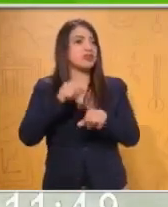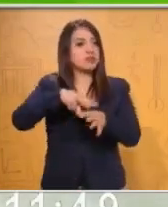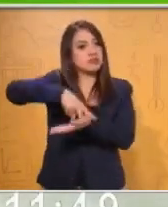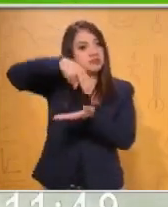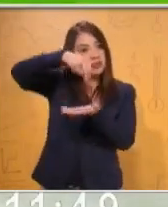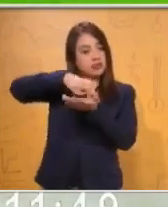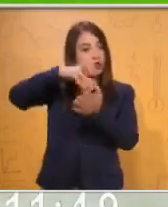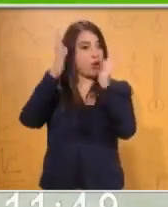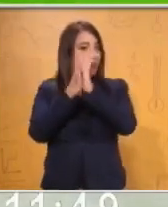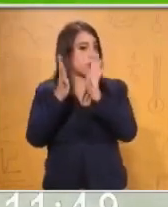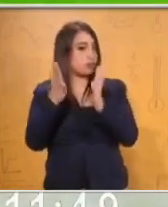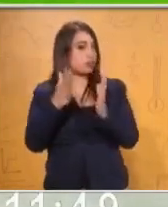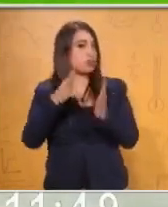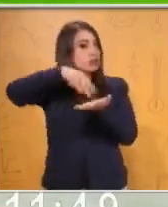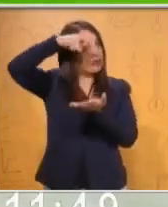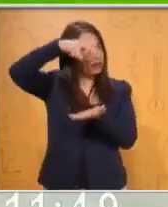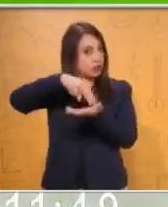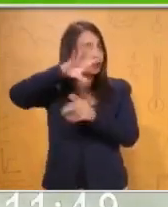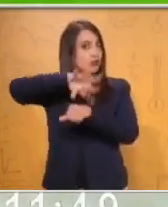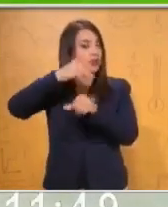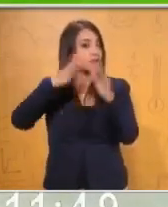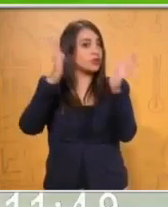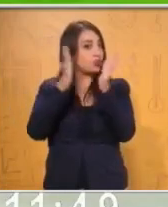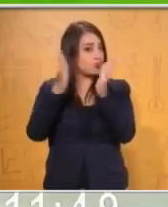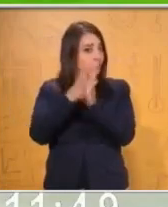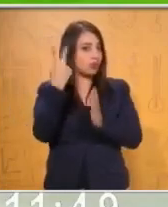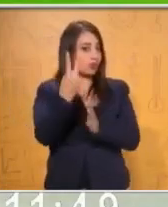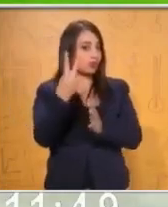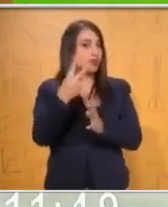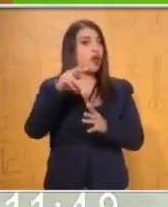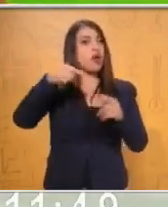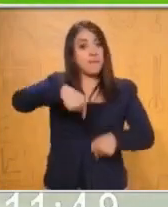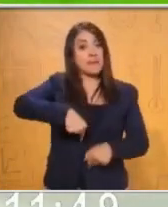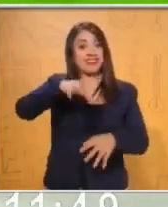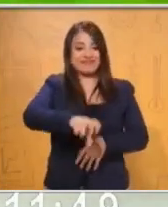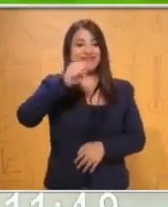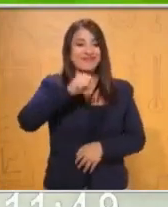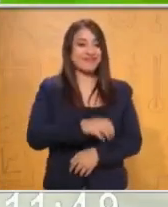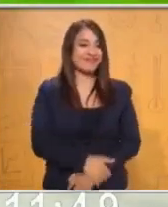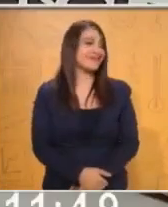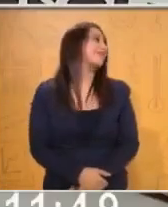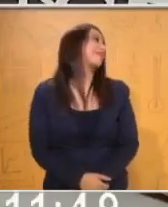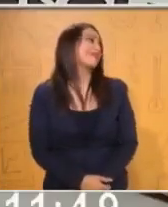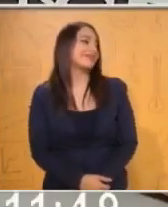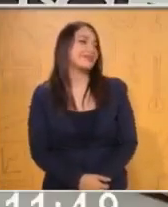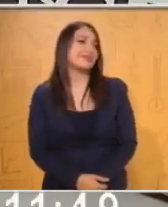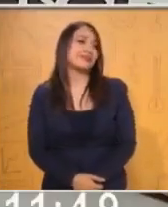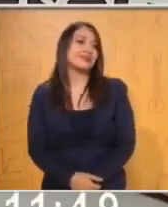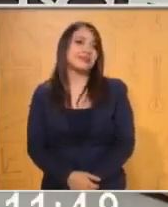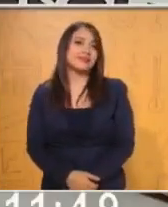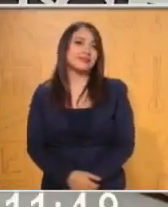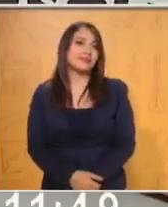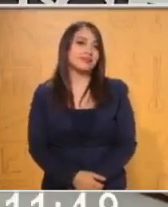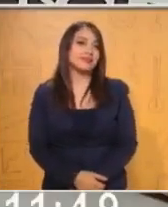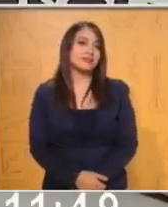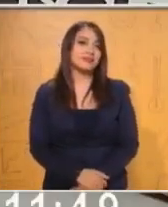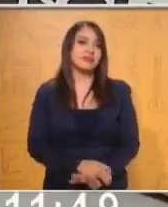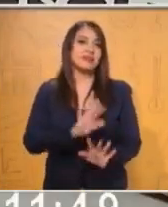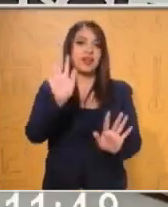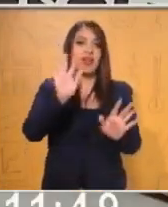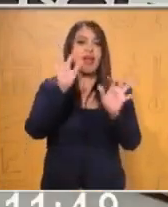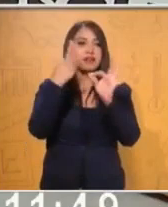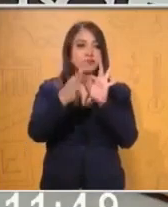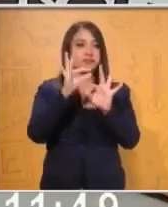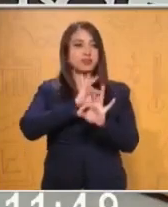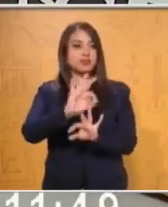Vuelta. Salto. Dos palmadas. Ombligo. Ahí está. Aquí es donde nosotros podemos poner el reto. Así es que